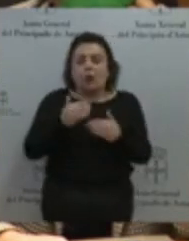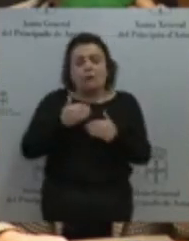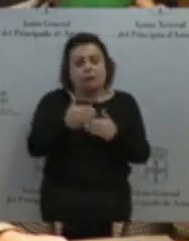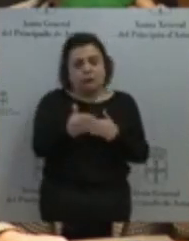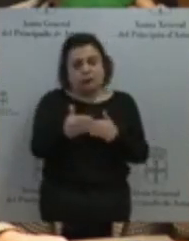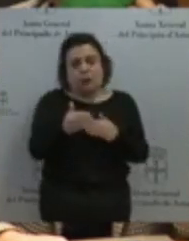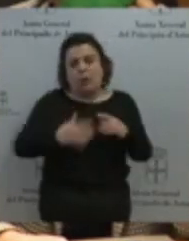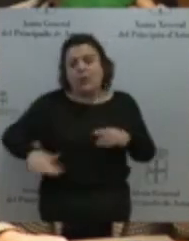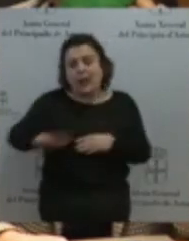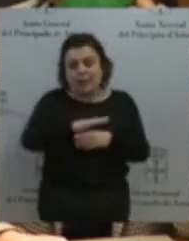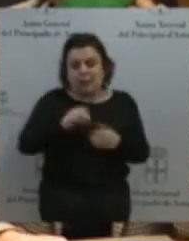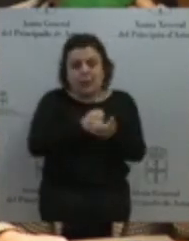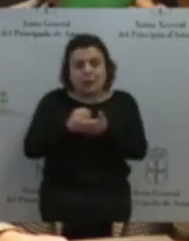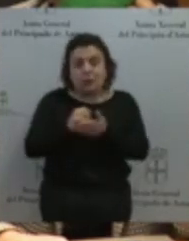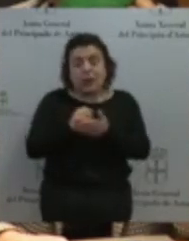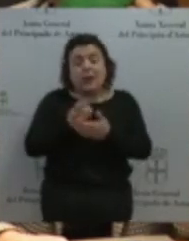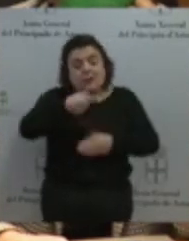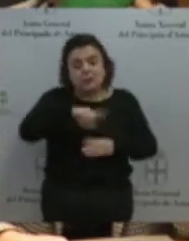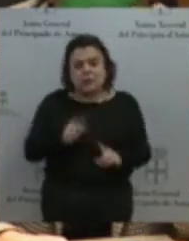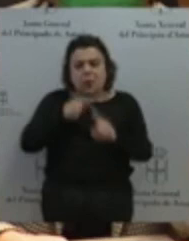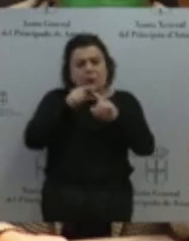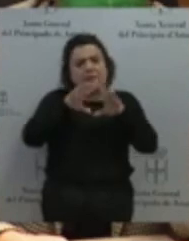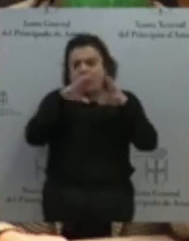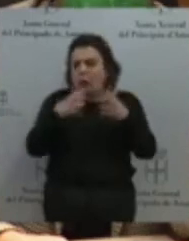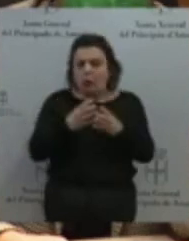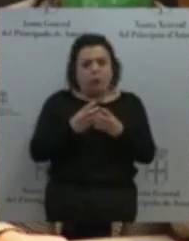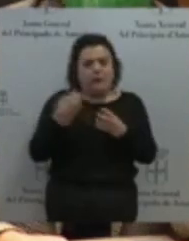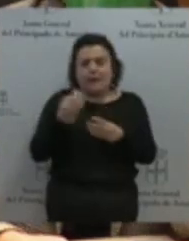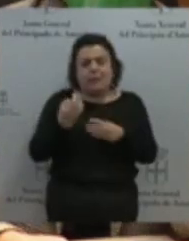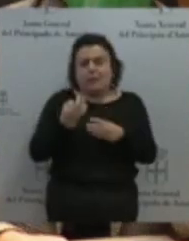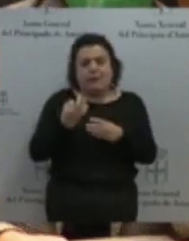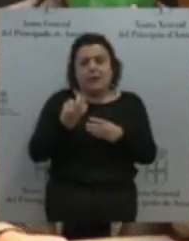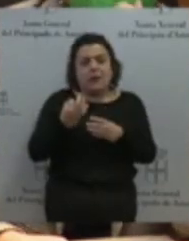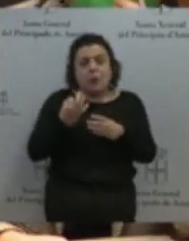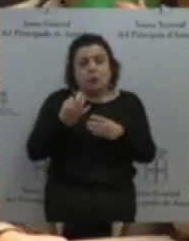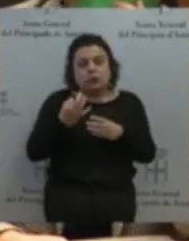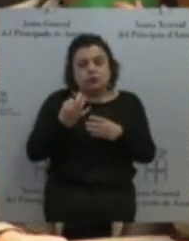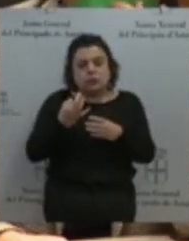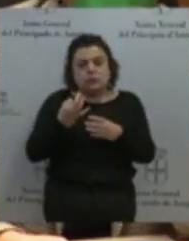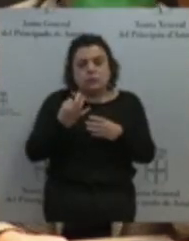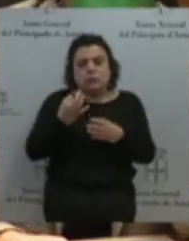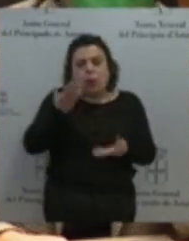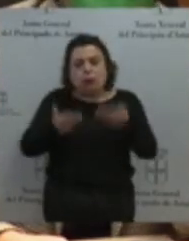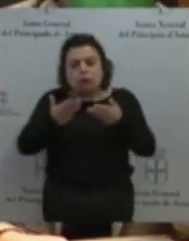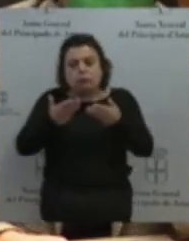que tenemos que compatibilizar con el futuro de nuestro medio rural. Y lo haremos paso a paso.